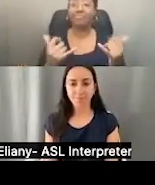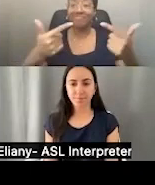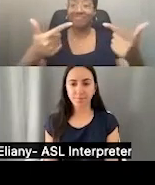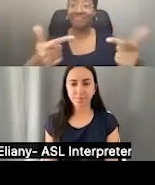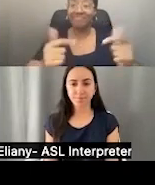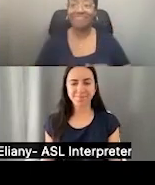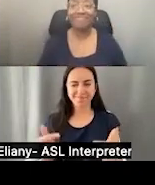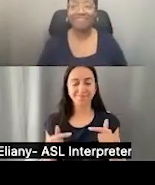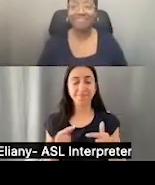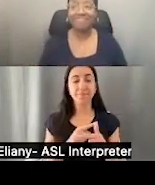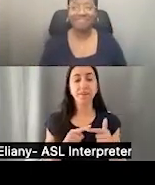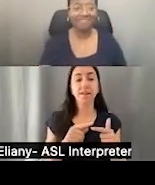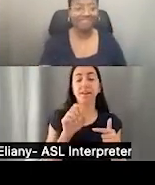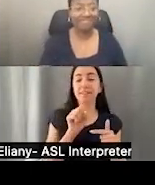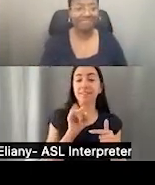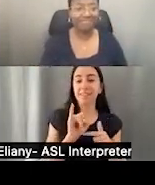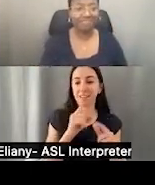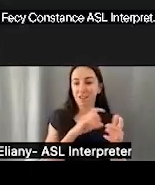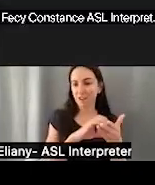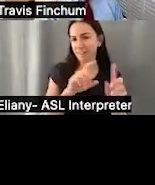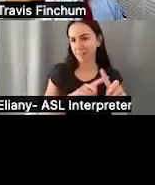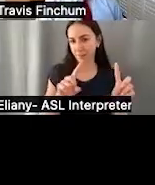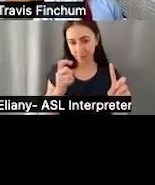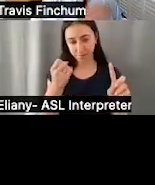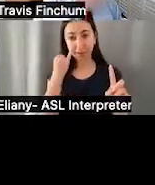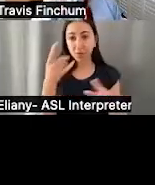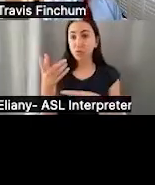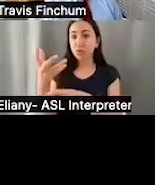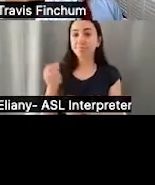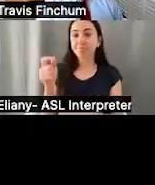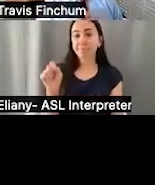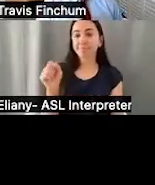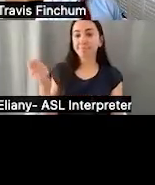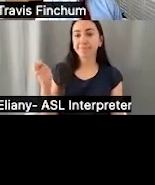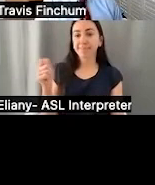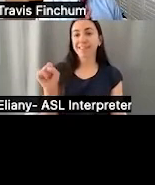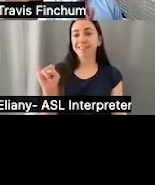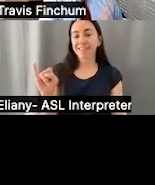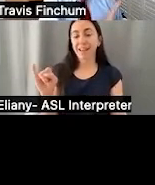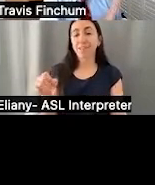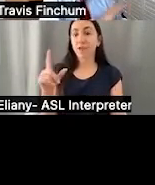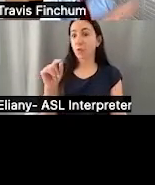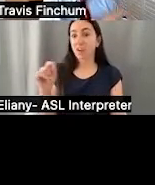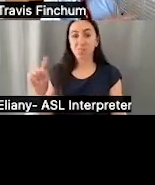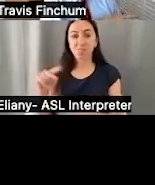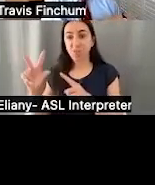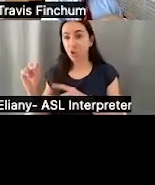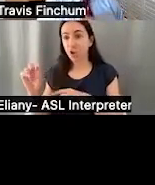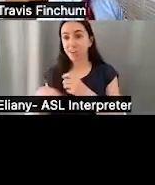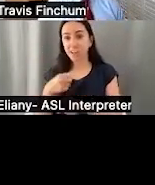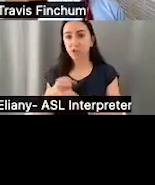fideicomisos cuando el individuo fallece, pero no el cheque de SSI y sus beneficios. Si tú recibes SSI por 30,